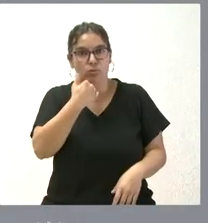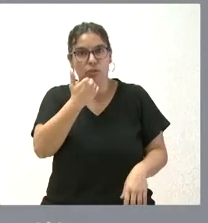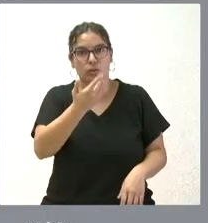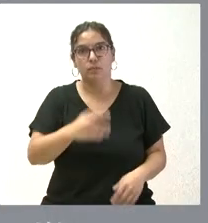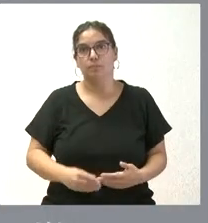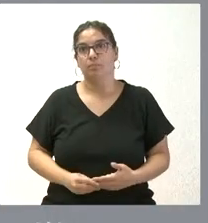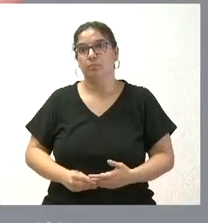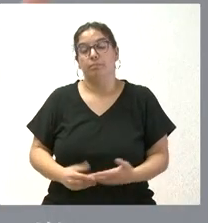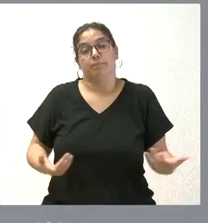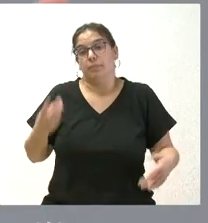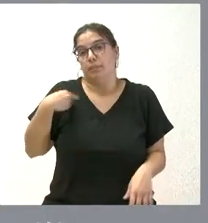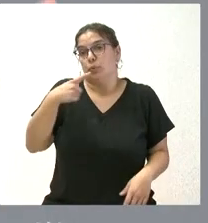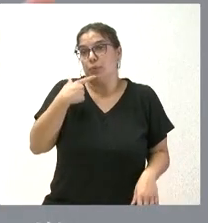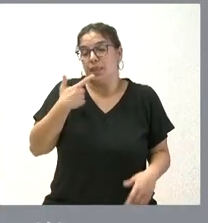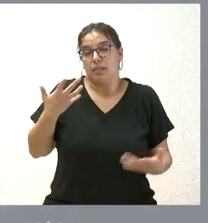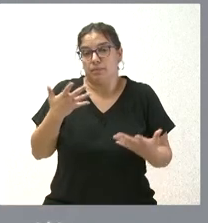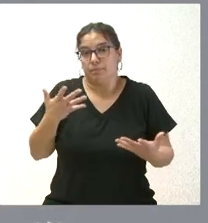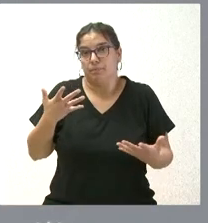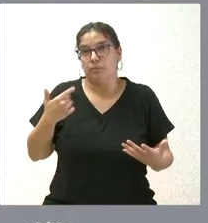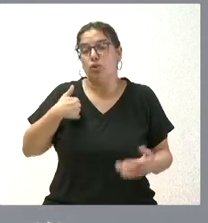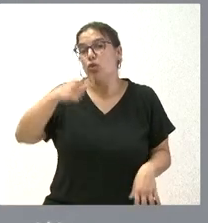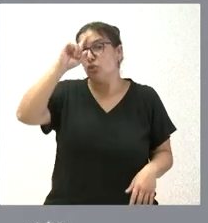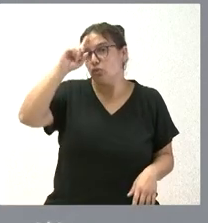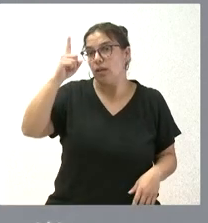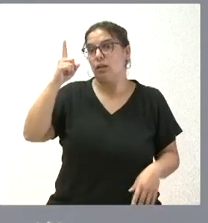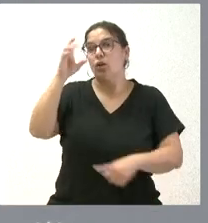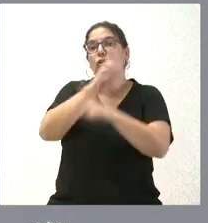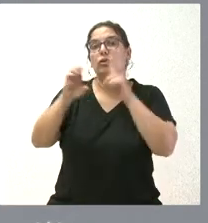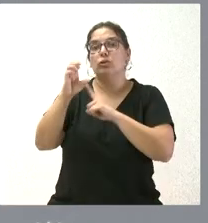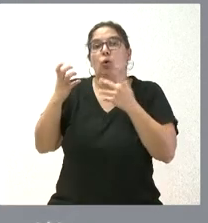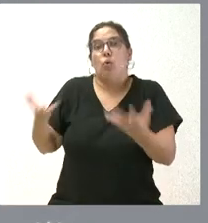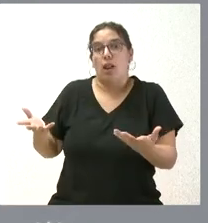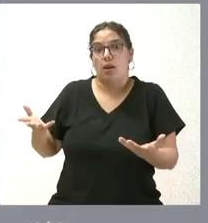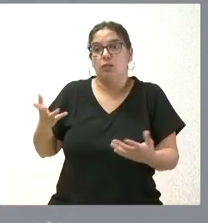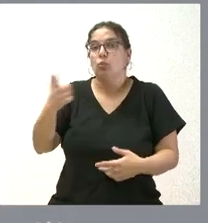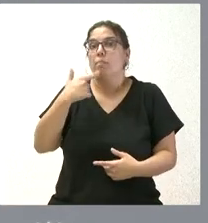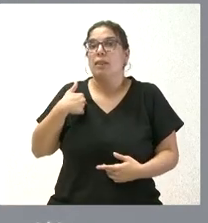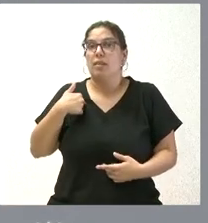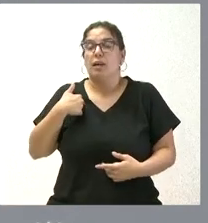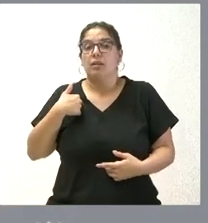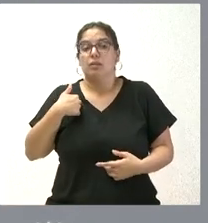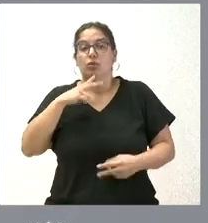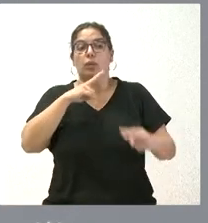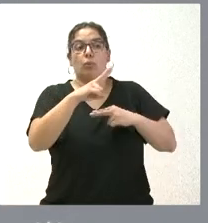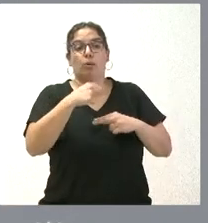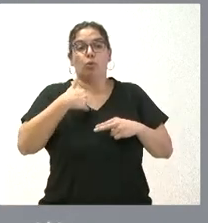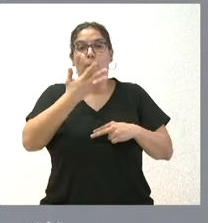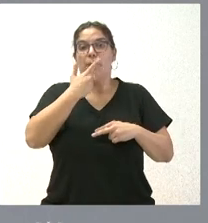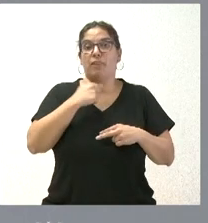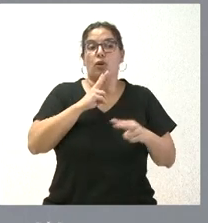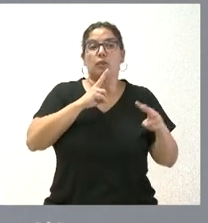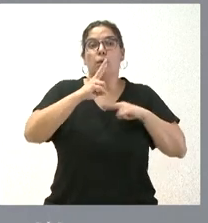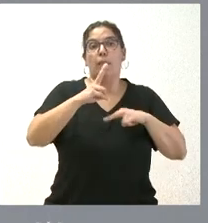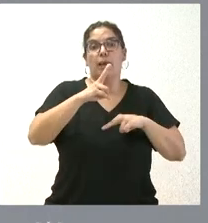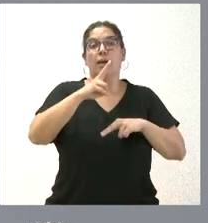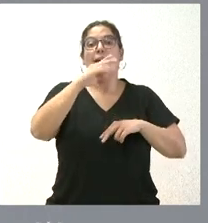Como usted bien dice, no sé exactamente en qué contexto lo hizo. Si usted me dice que me dirija a alguien, prefiero dirigirme a cada uno de los parados